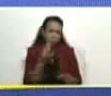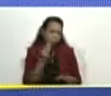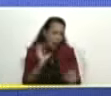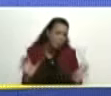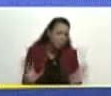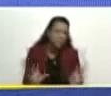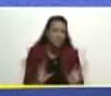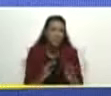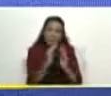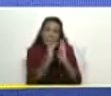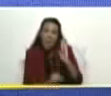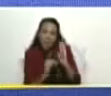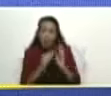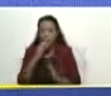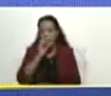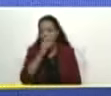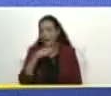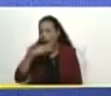un poco menos jóvenes